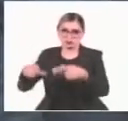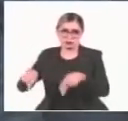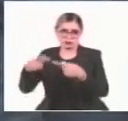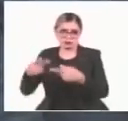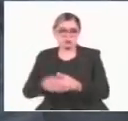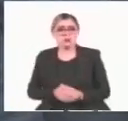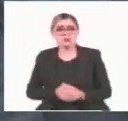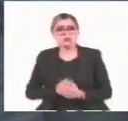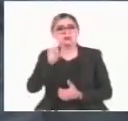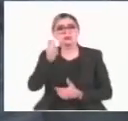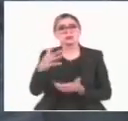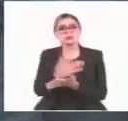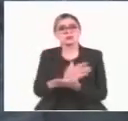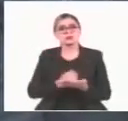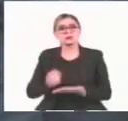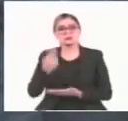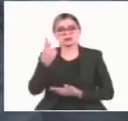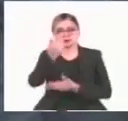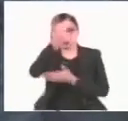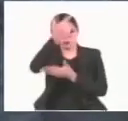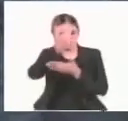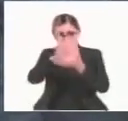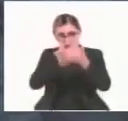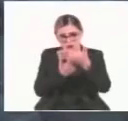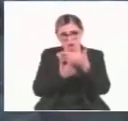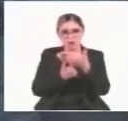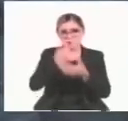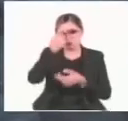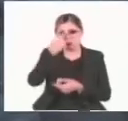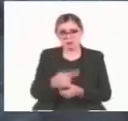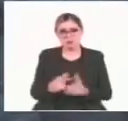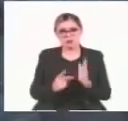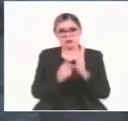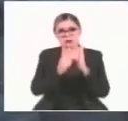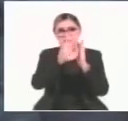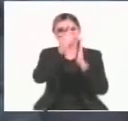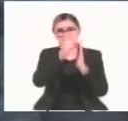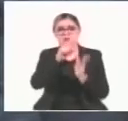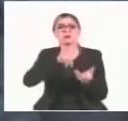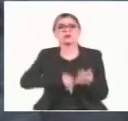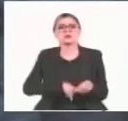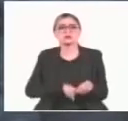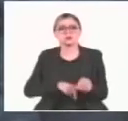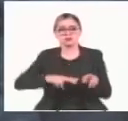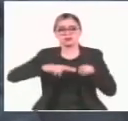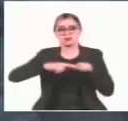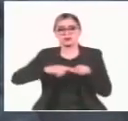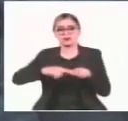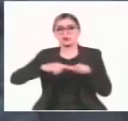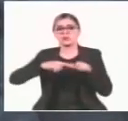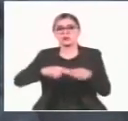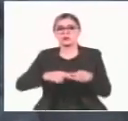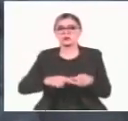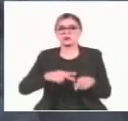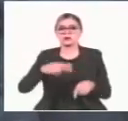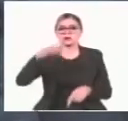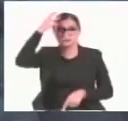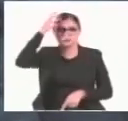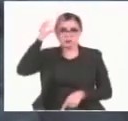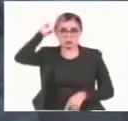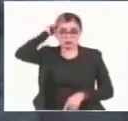Que dan, digamos, su vista, es vivienda vertical, obviamente, su vista es hacia el Parque Morelos, que va a ser bellísimo.